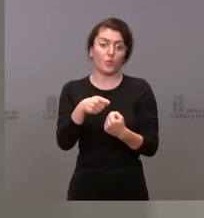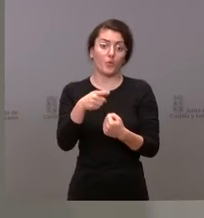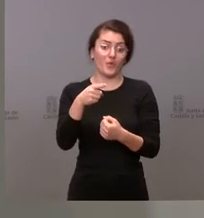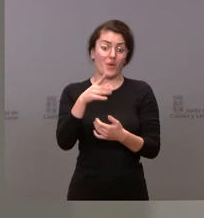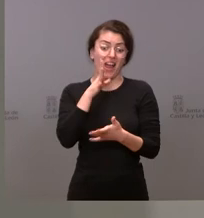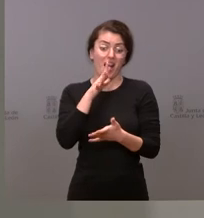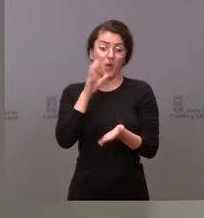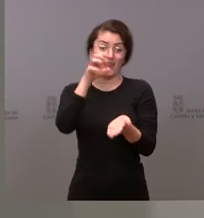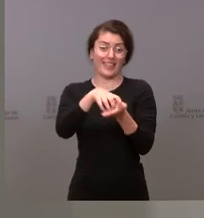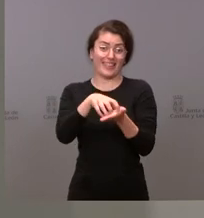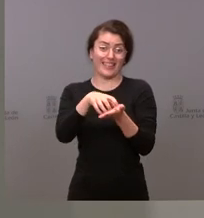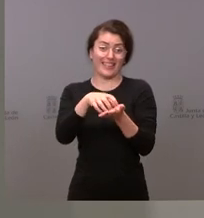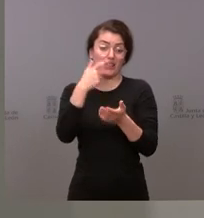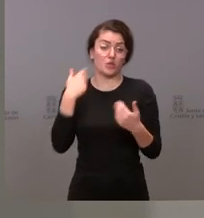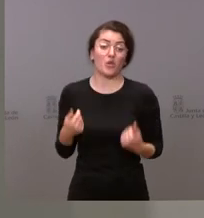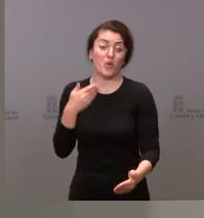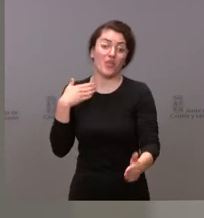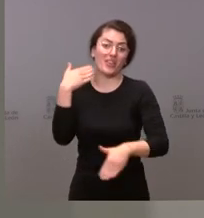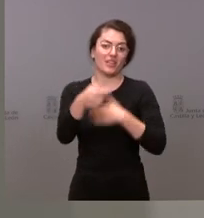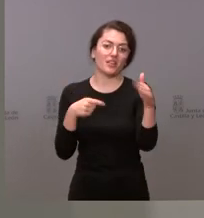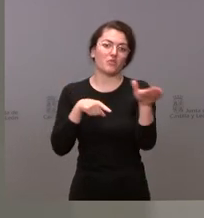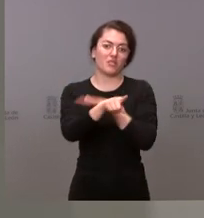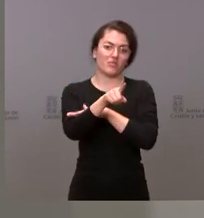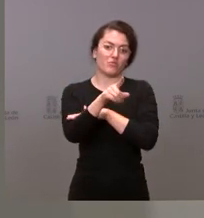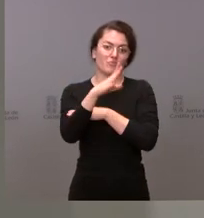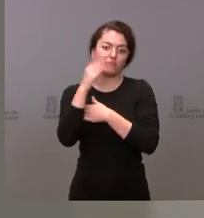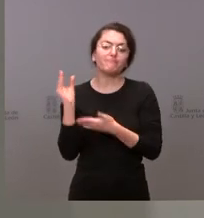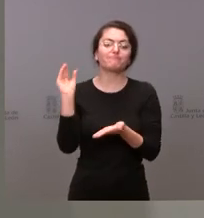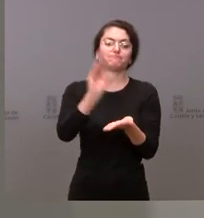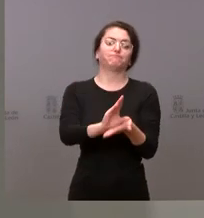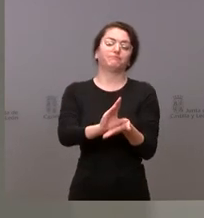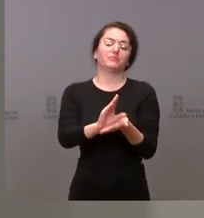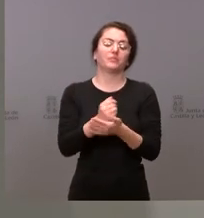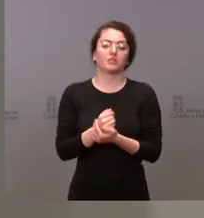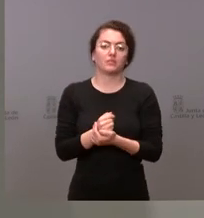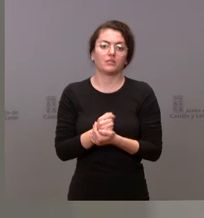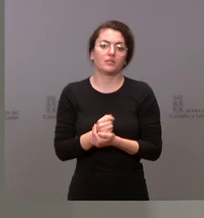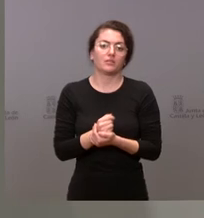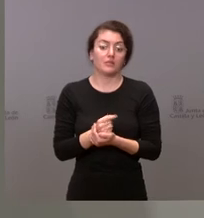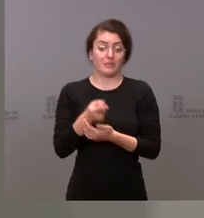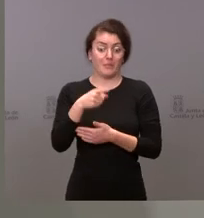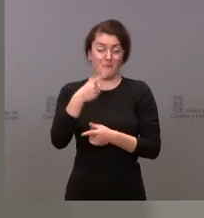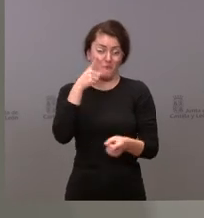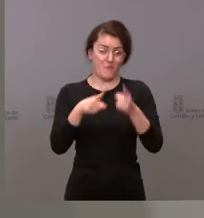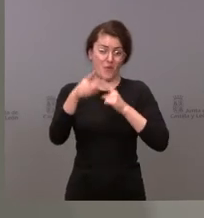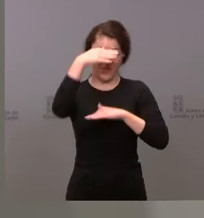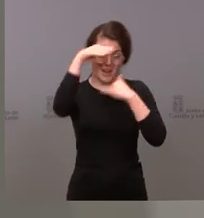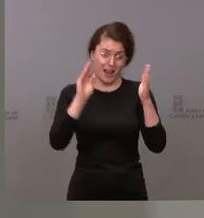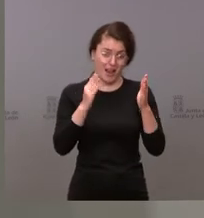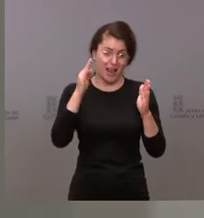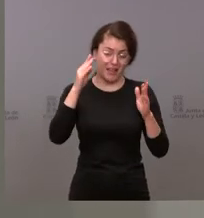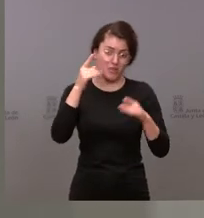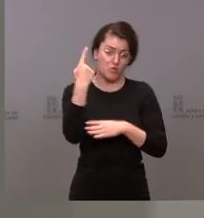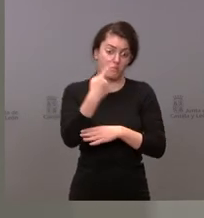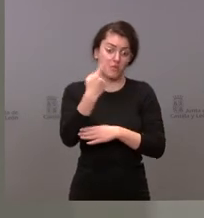desarrollando dotaciones que se están poniendo encima de la mesa tenemos un problema en atención primaria en Segovia y en el